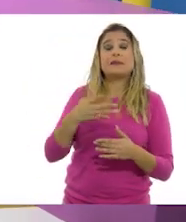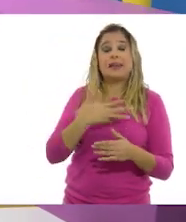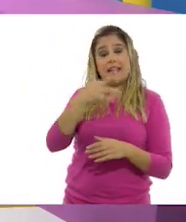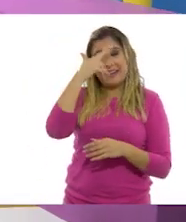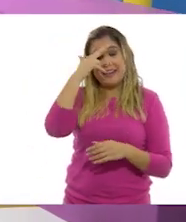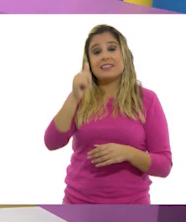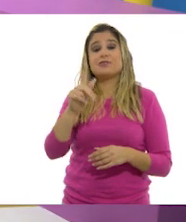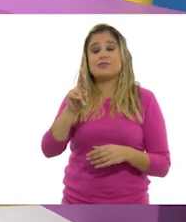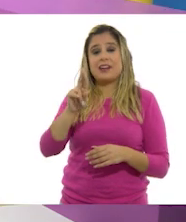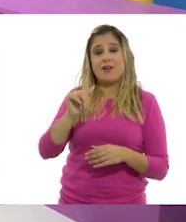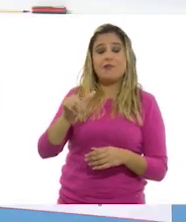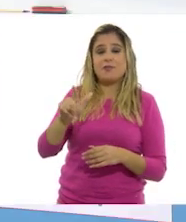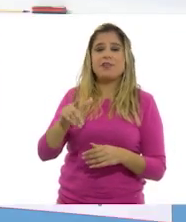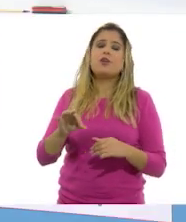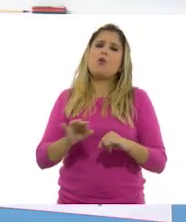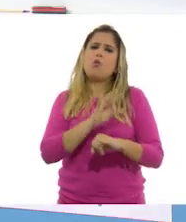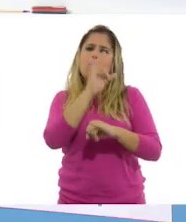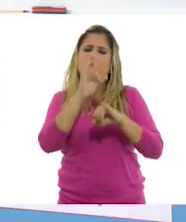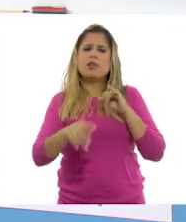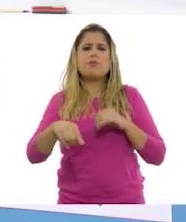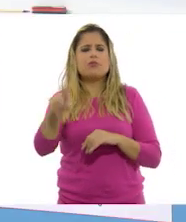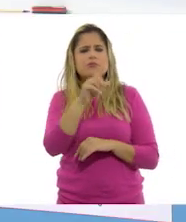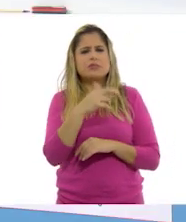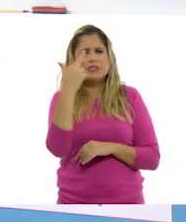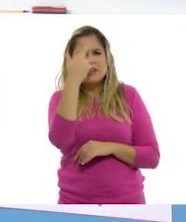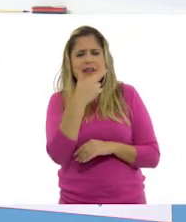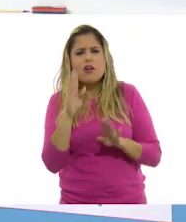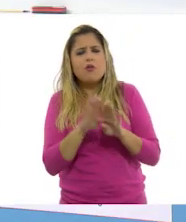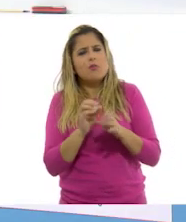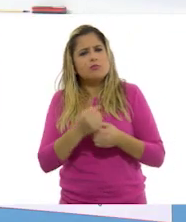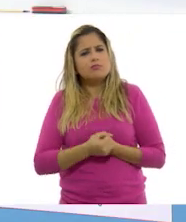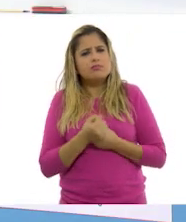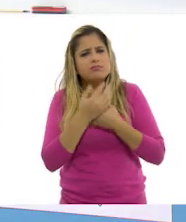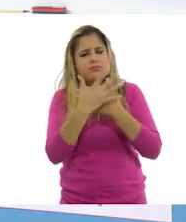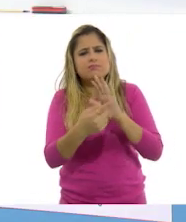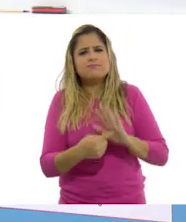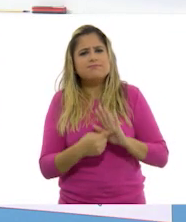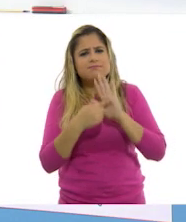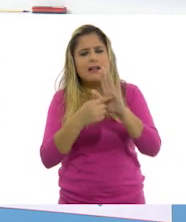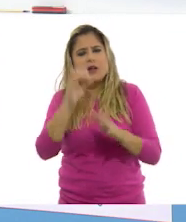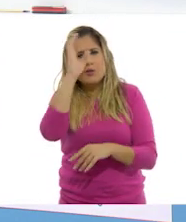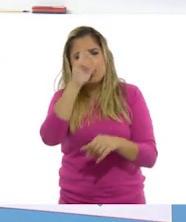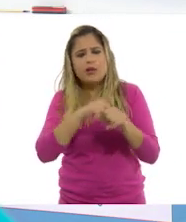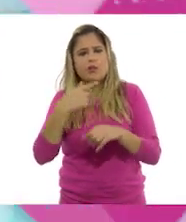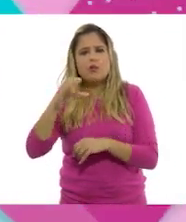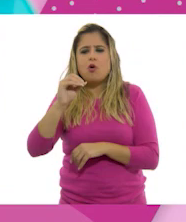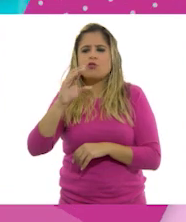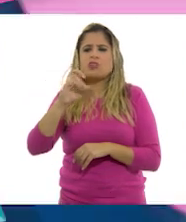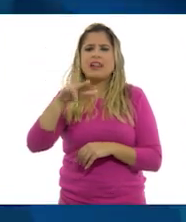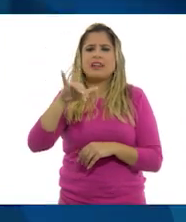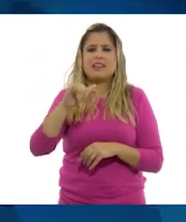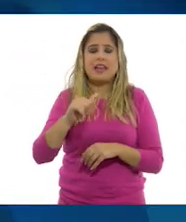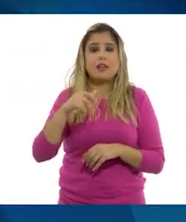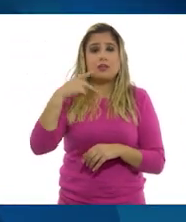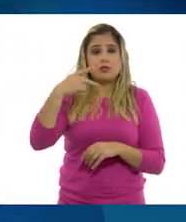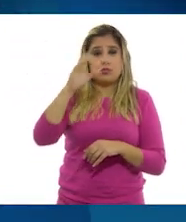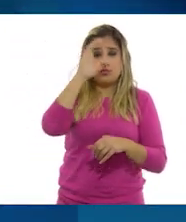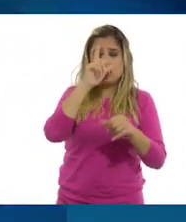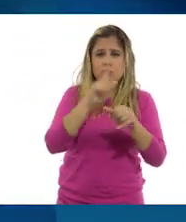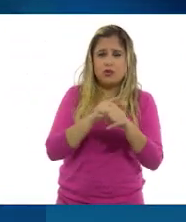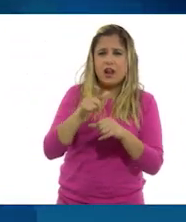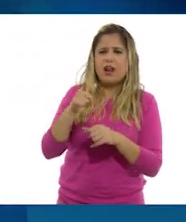razón, Raulito. Por último, revisemos algunas manifestaciones de la cultura en Oceanía. Sus rasgos culturales